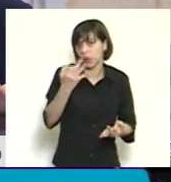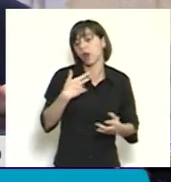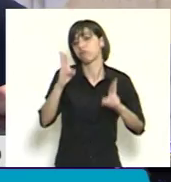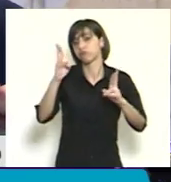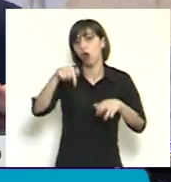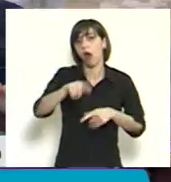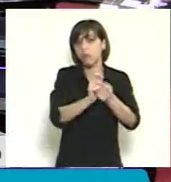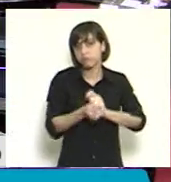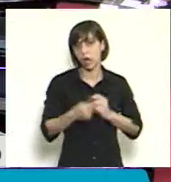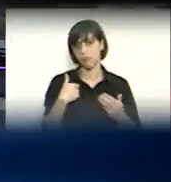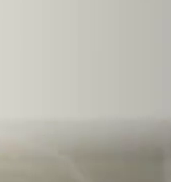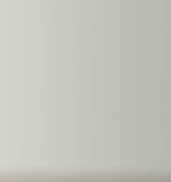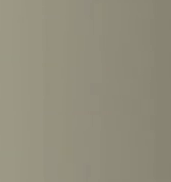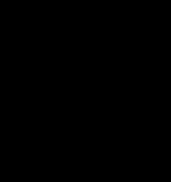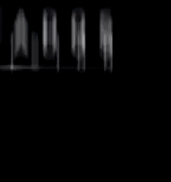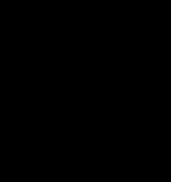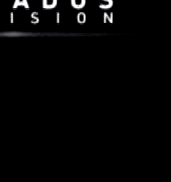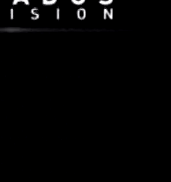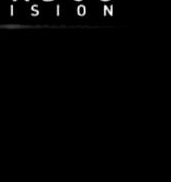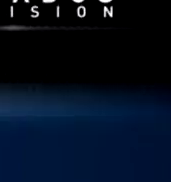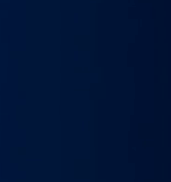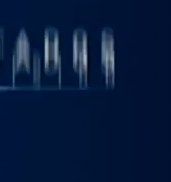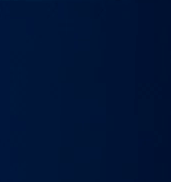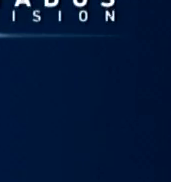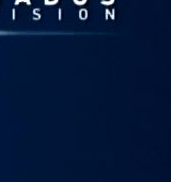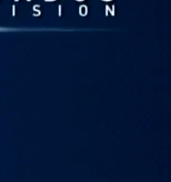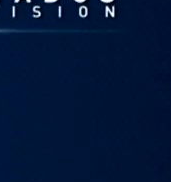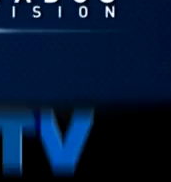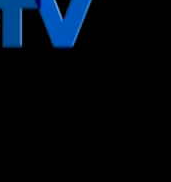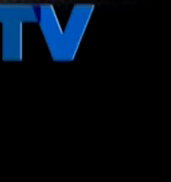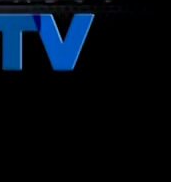modificaciones. Muchas gracias. Gracias. Gracias. Gracias. Gracias. Gracias.